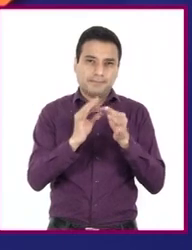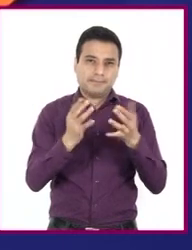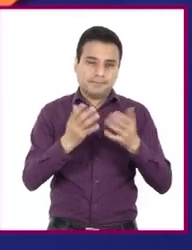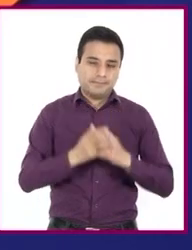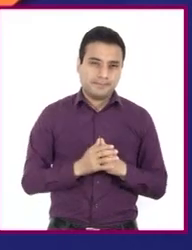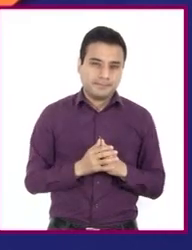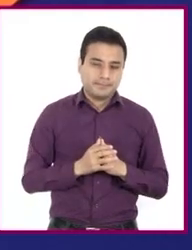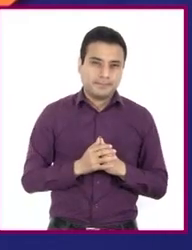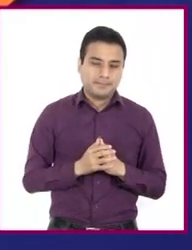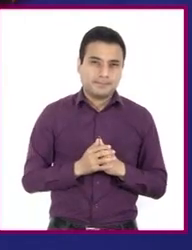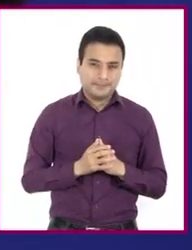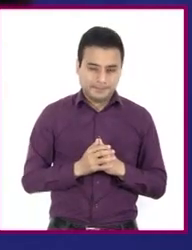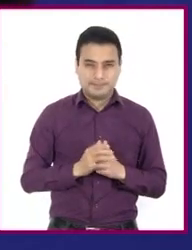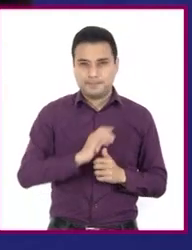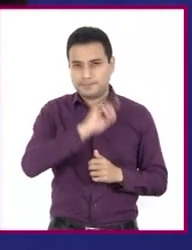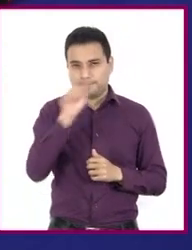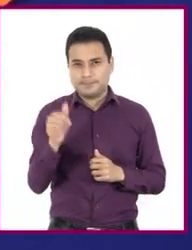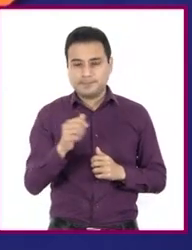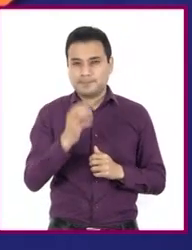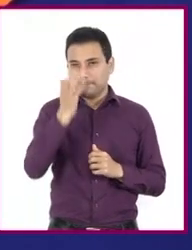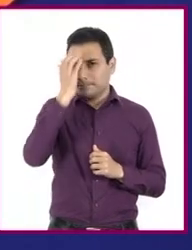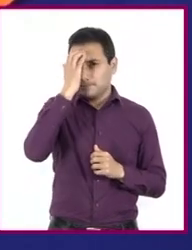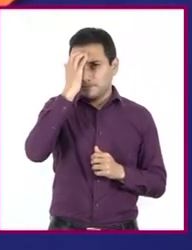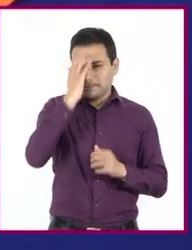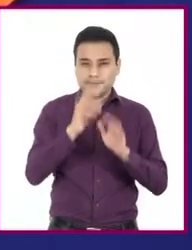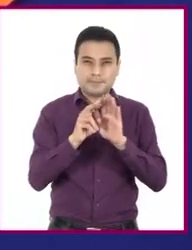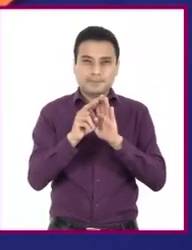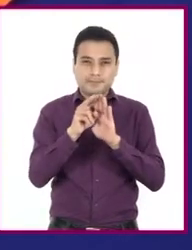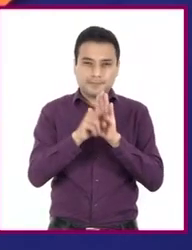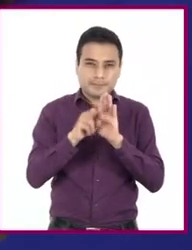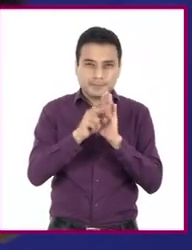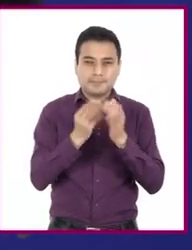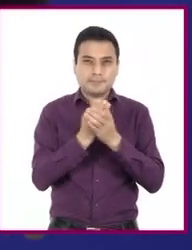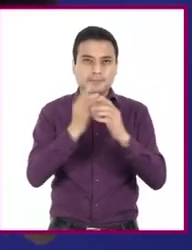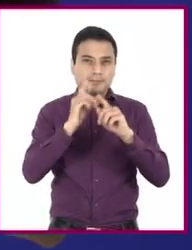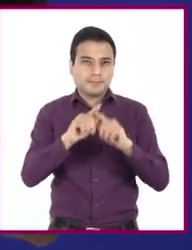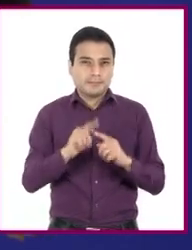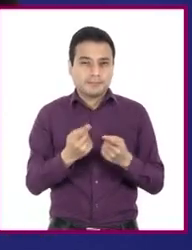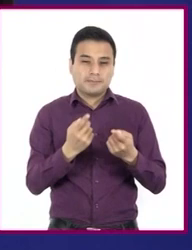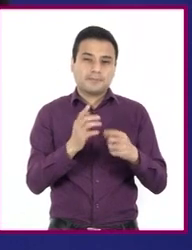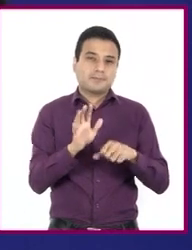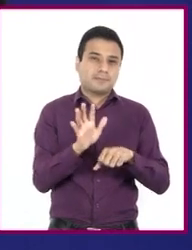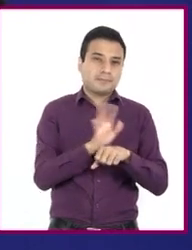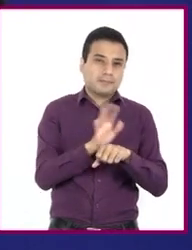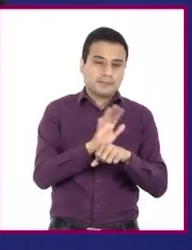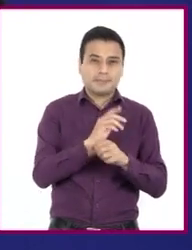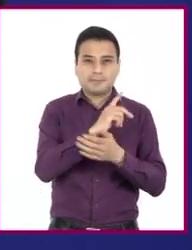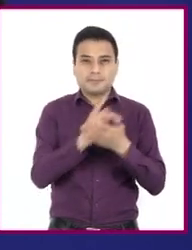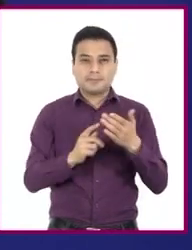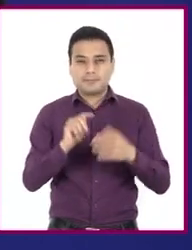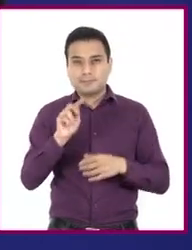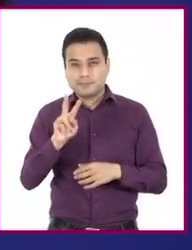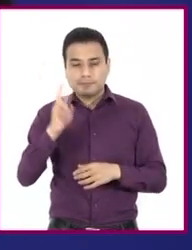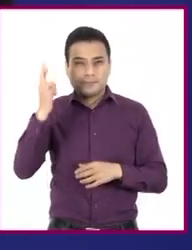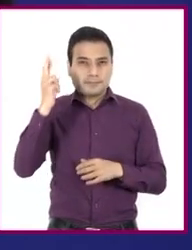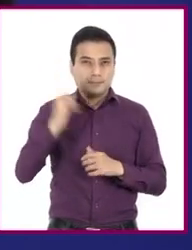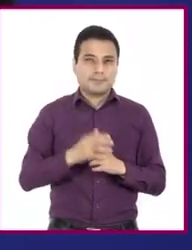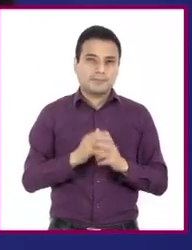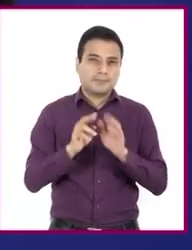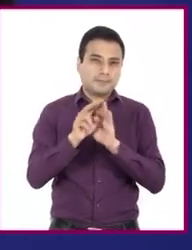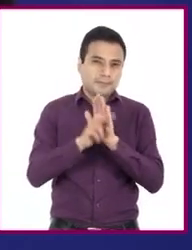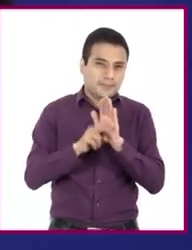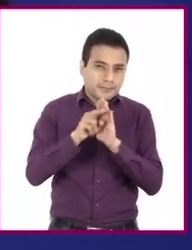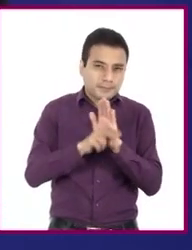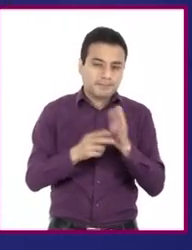Luego, exploramos diversos medios audiovisuales como películas, programas de televisión y radio, videos o